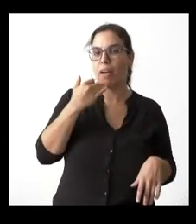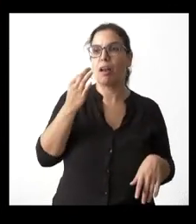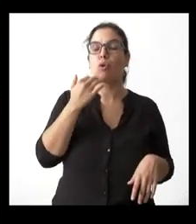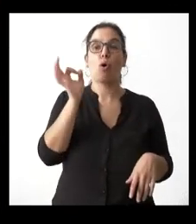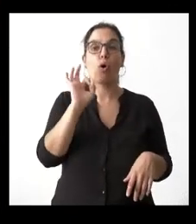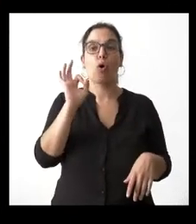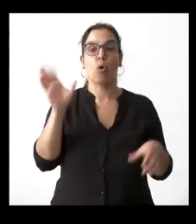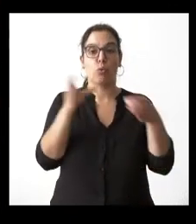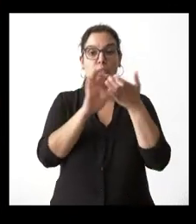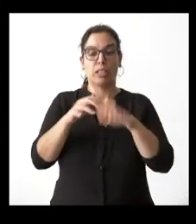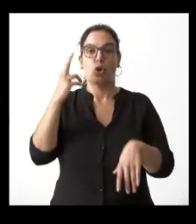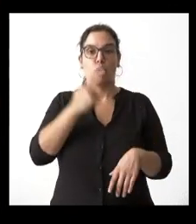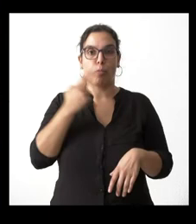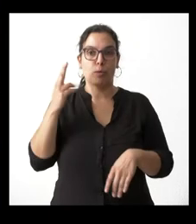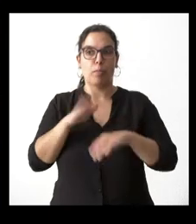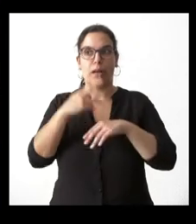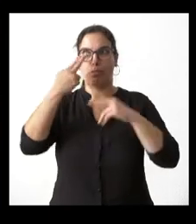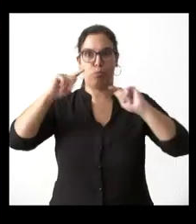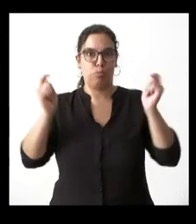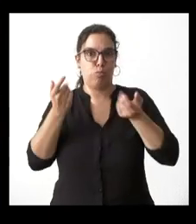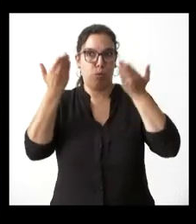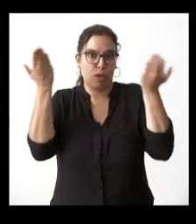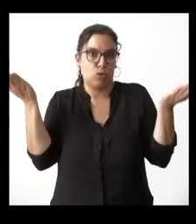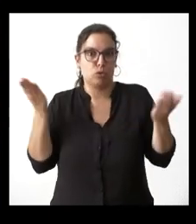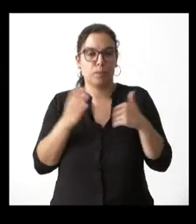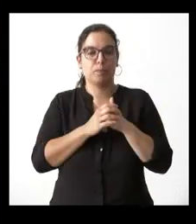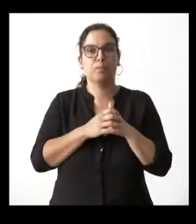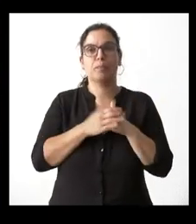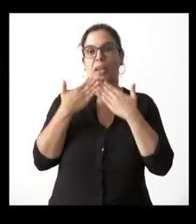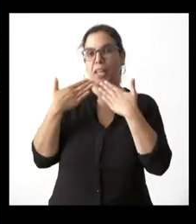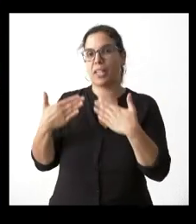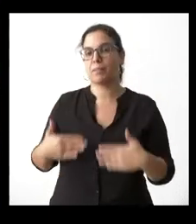trasladarlos y hacerlos públicos en este tiempo gracias